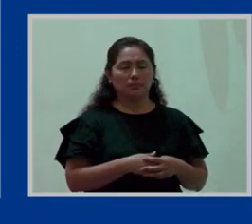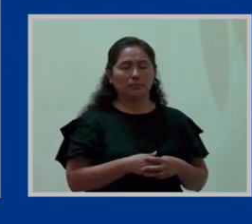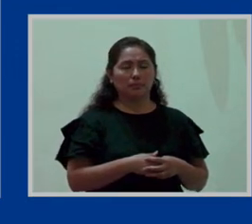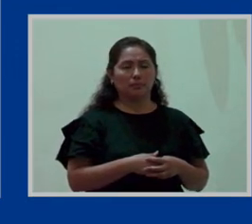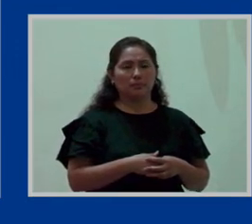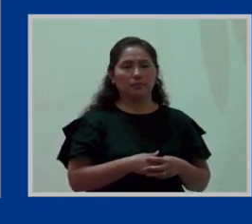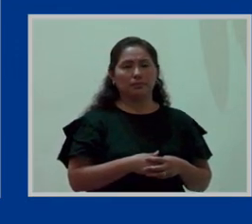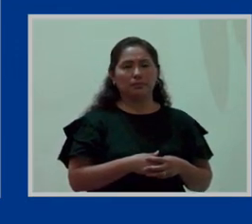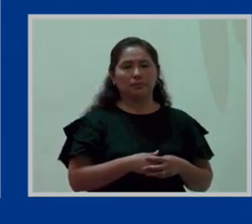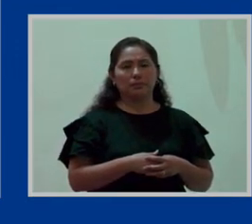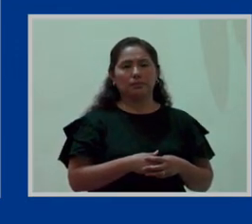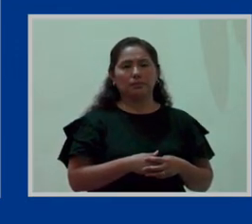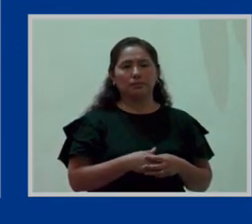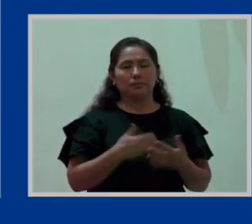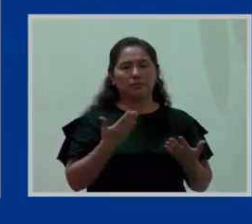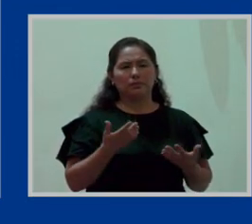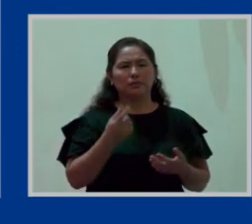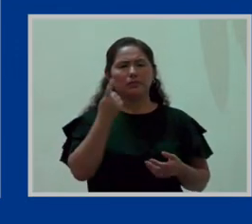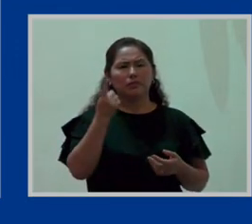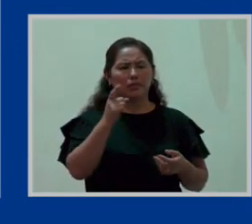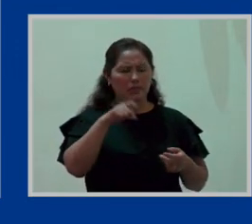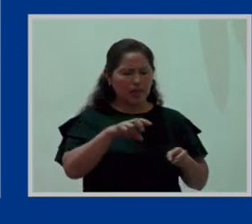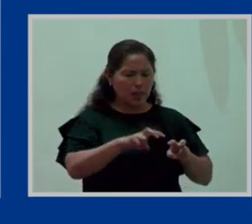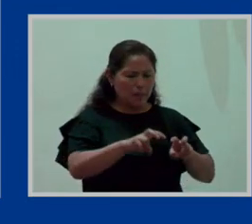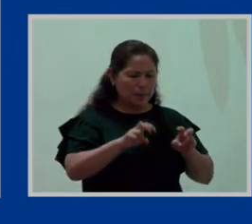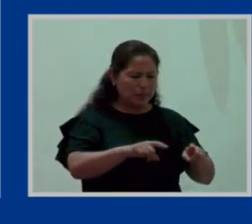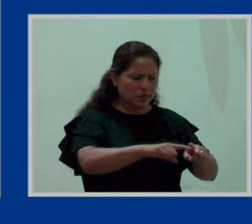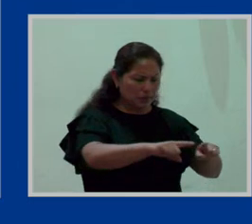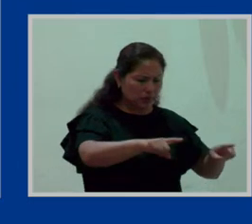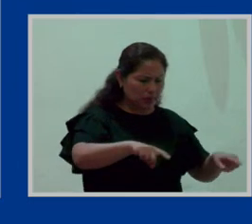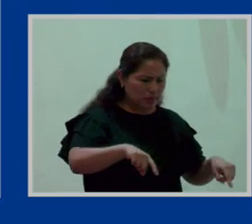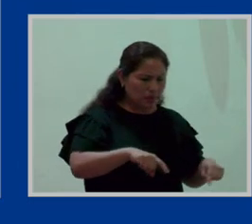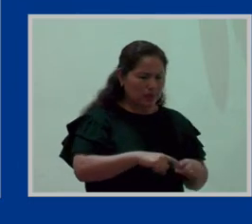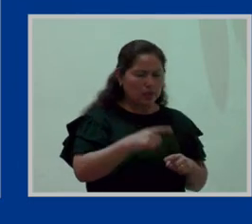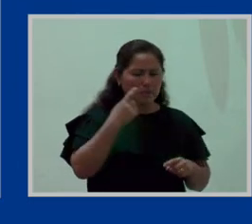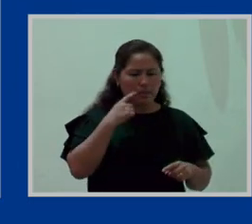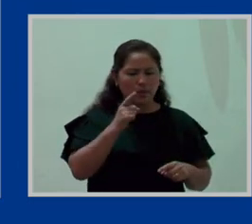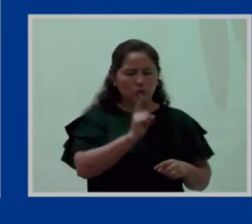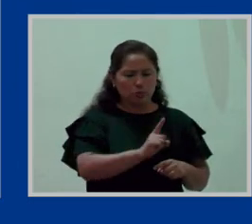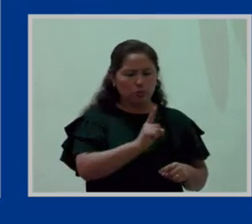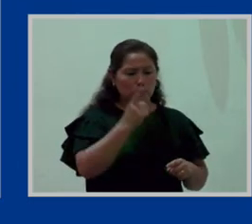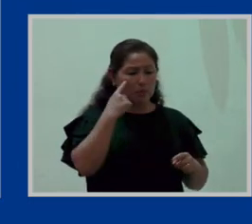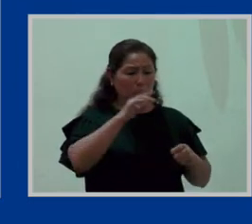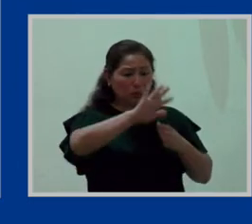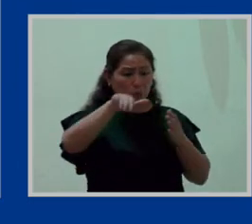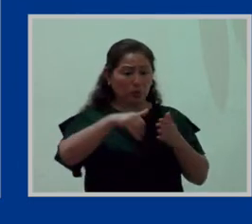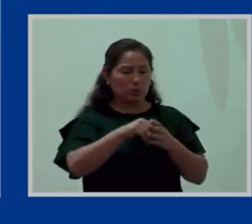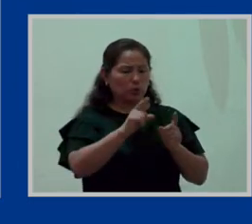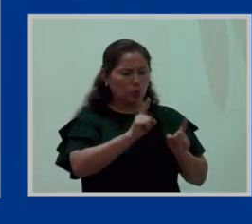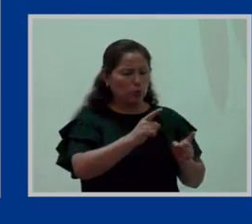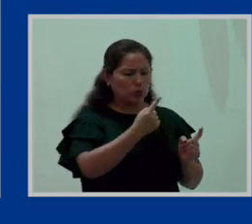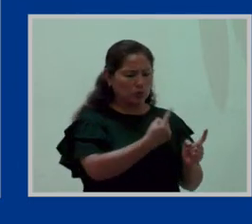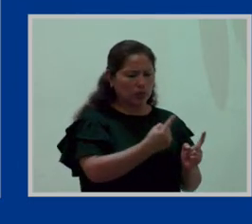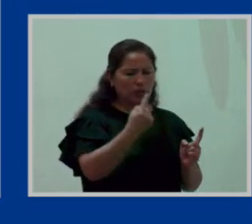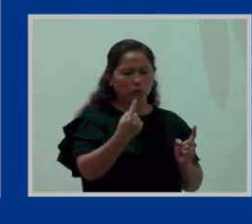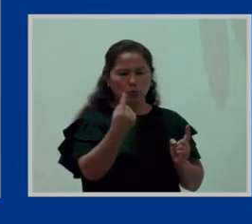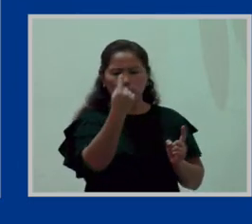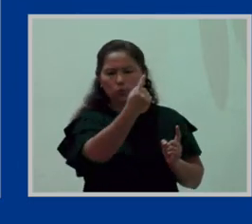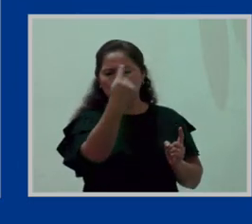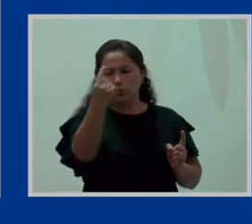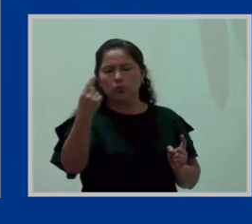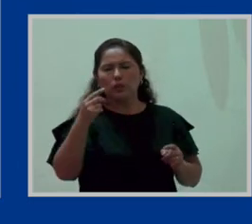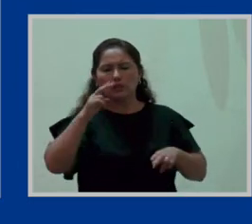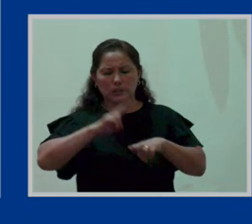no basta solamente una mesa, sino tener una pequeña mesa para cada, al costado de cada sillón. En cuanto a